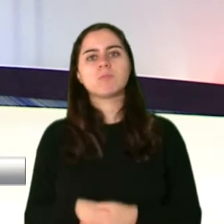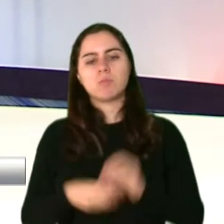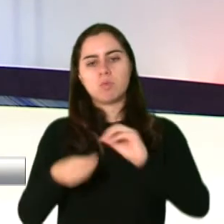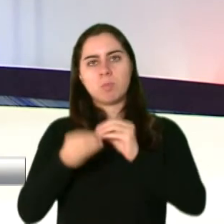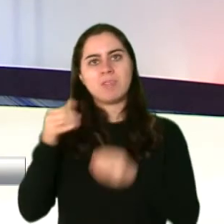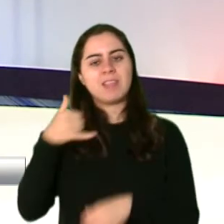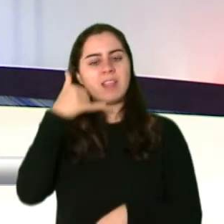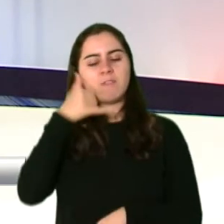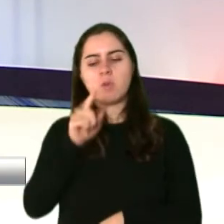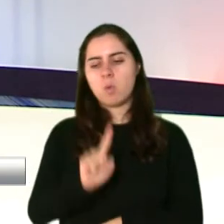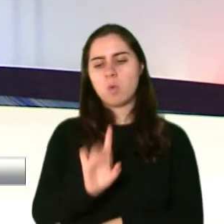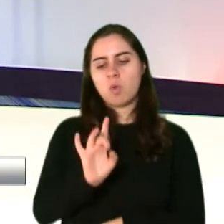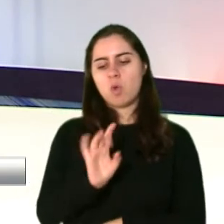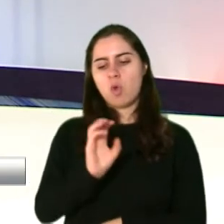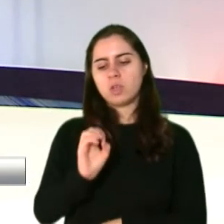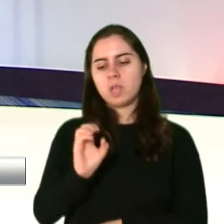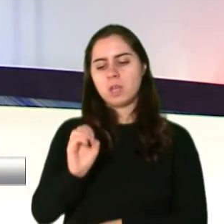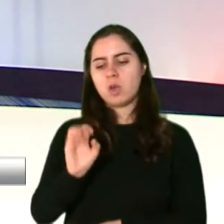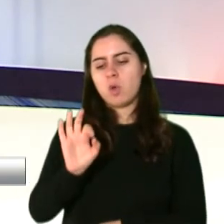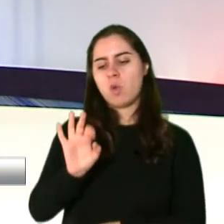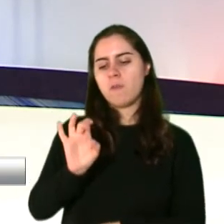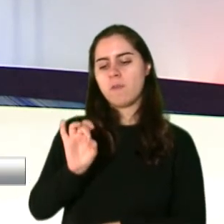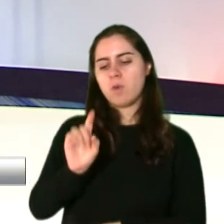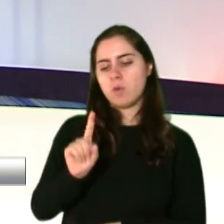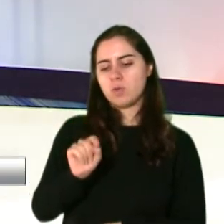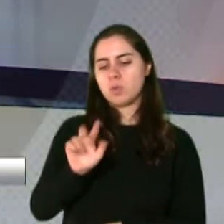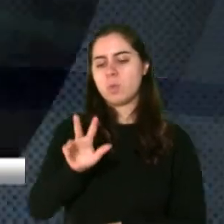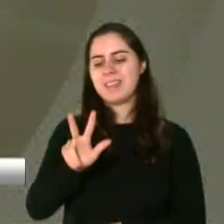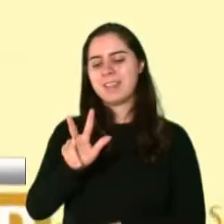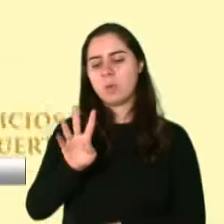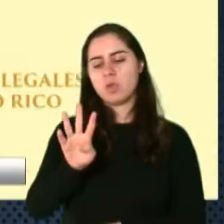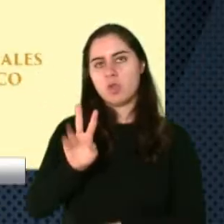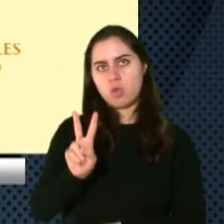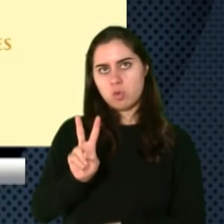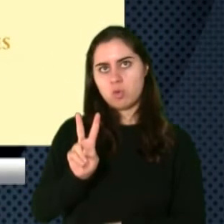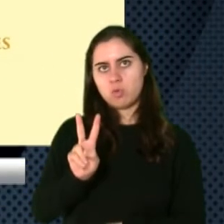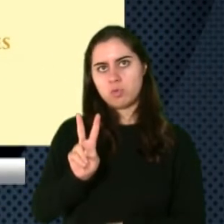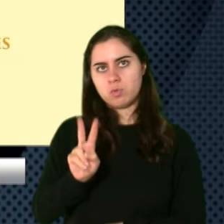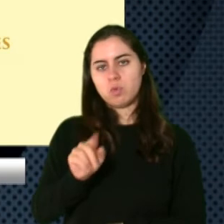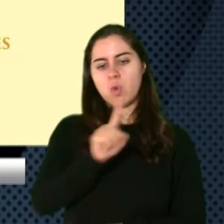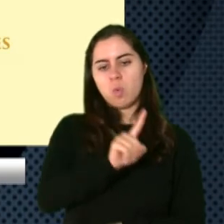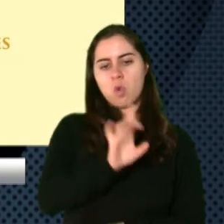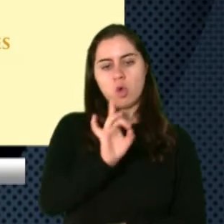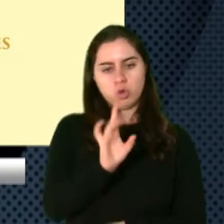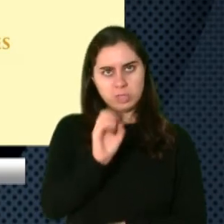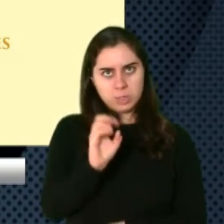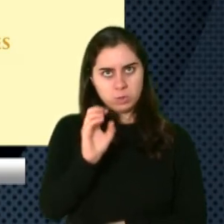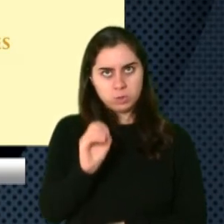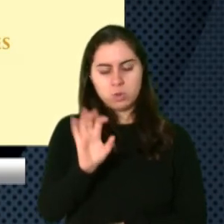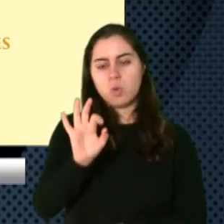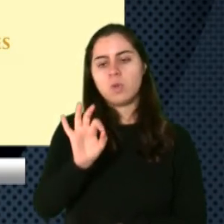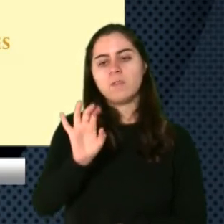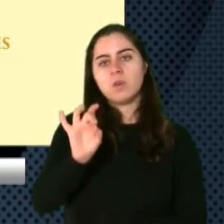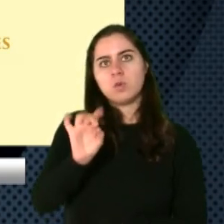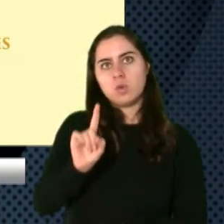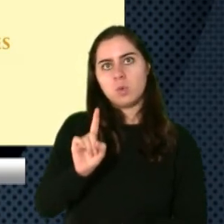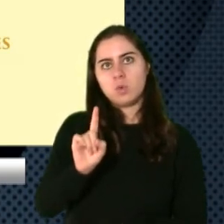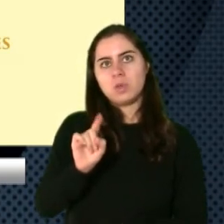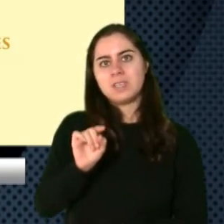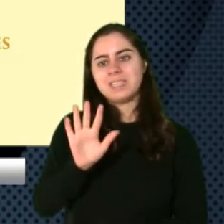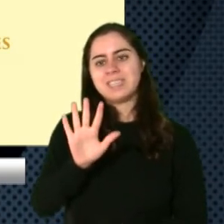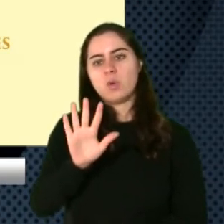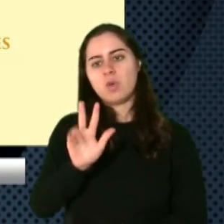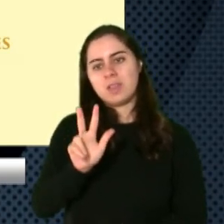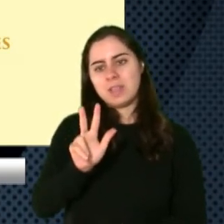-800-981-5342, 1-800-981-5342,